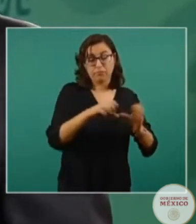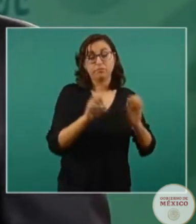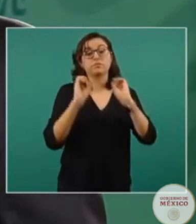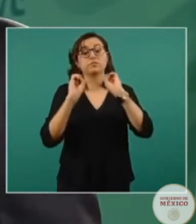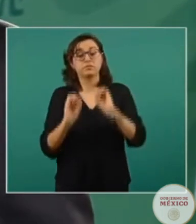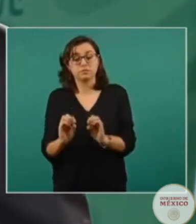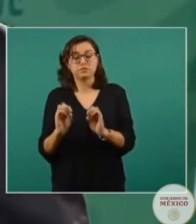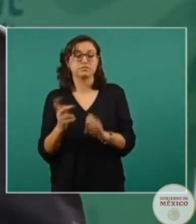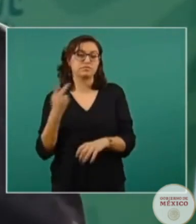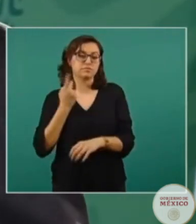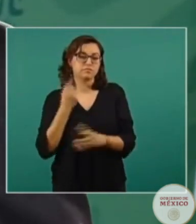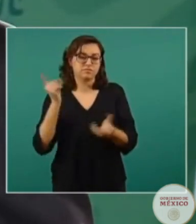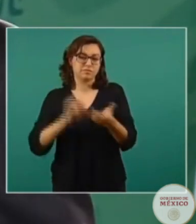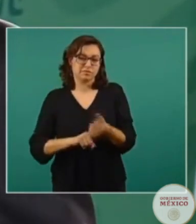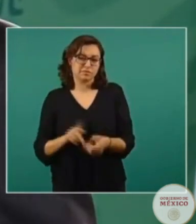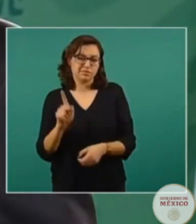delincuencia de cuello blanco.